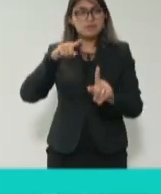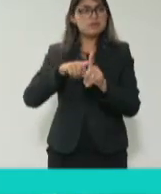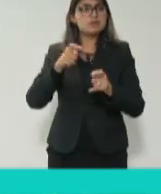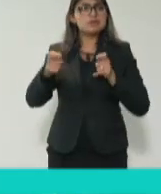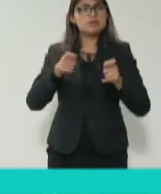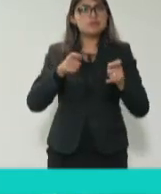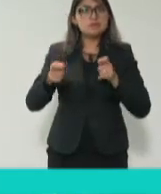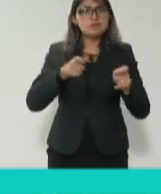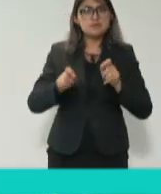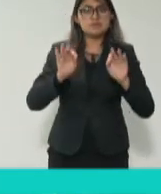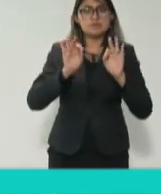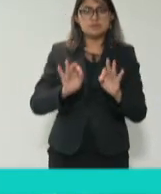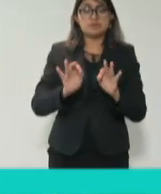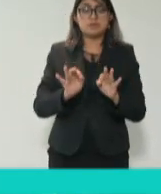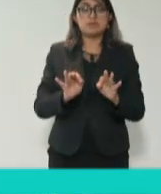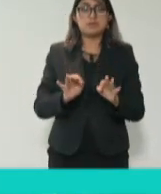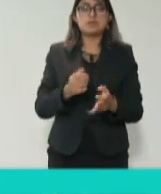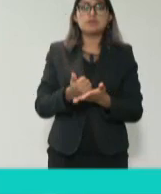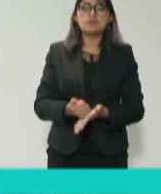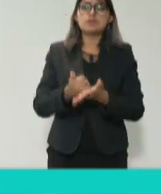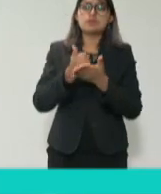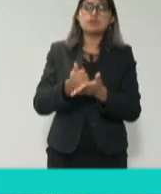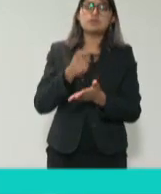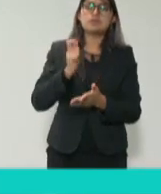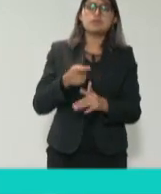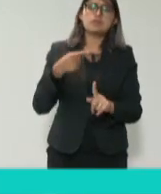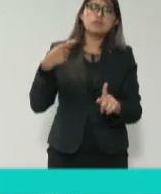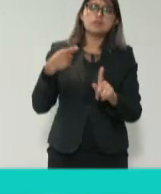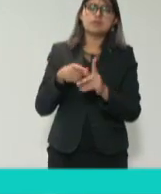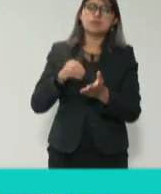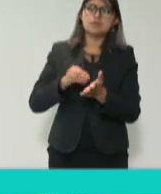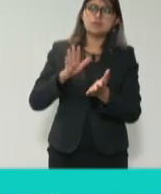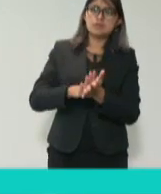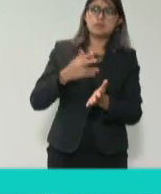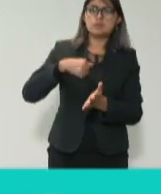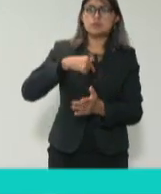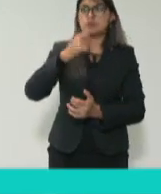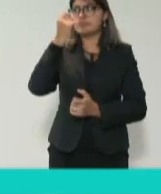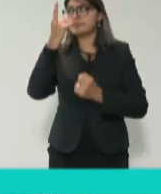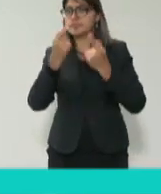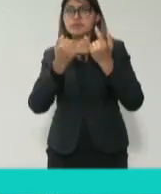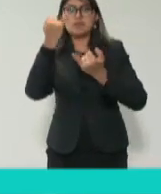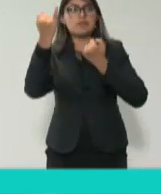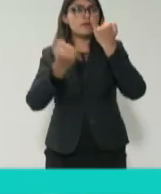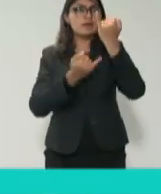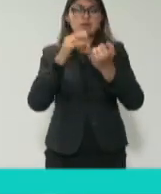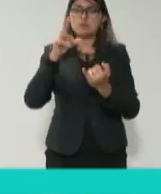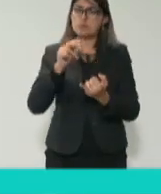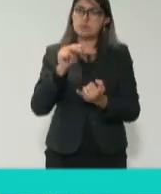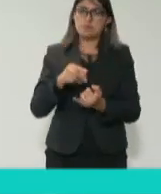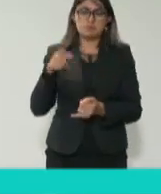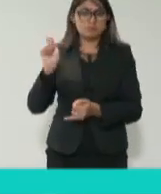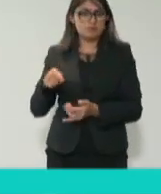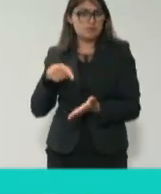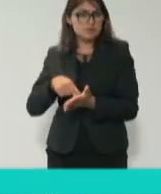administrativa eficiente que nos va a llevar a algo que ya se estableció y no lo inventamos nosotros en la Constitución de la Ciudad de México. Ya viene desde antes